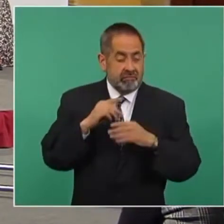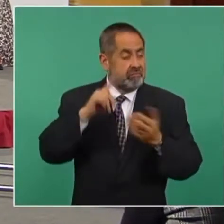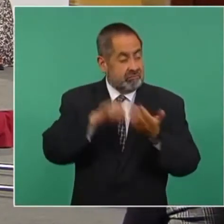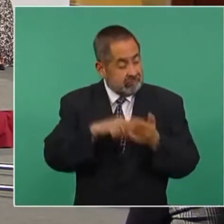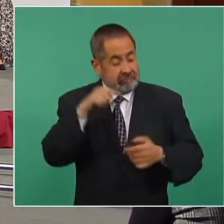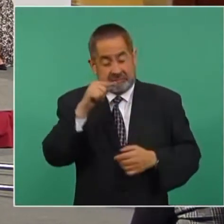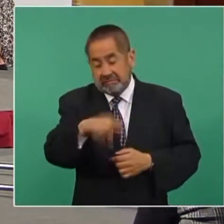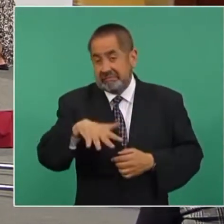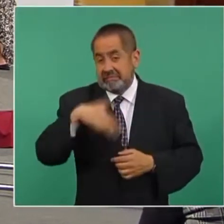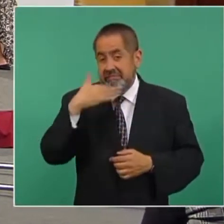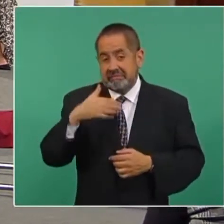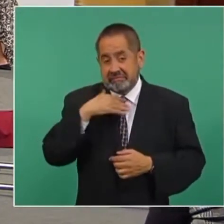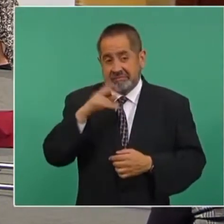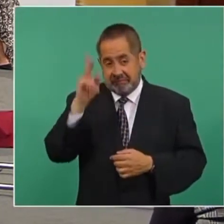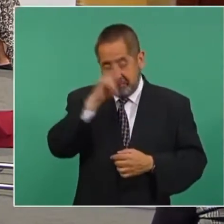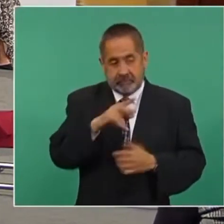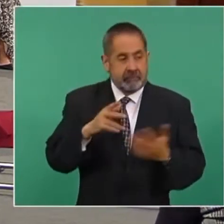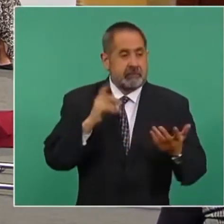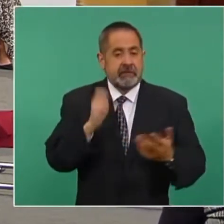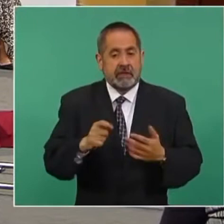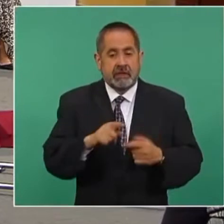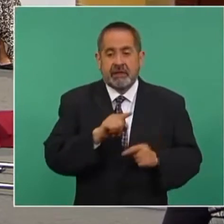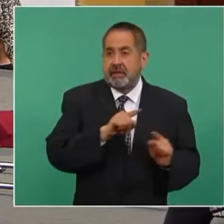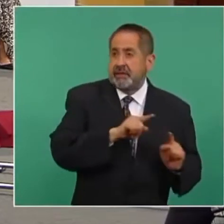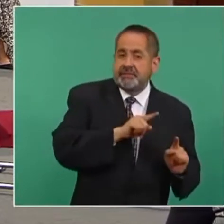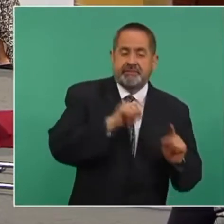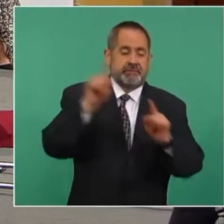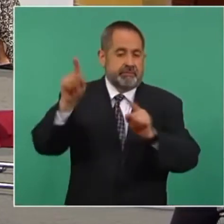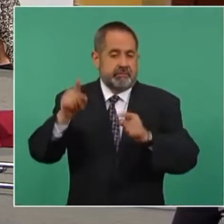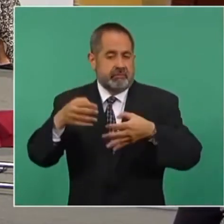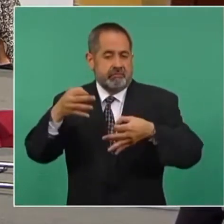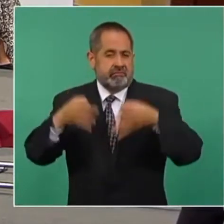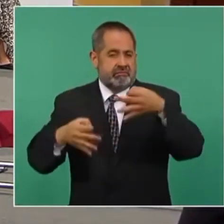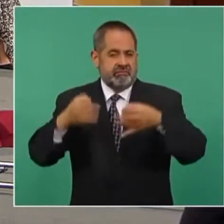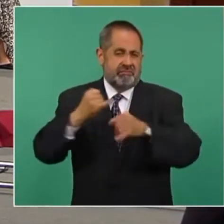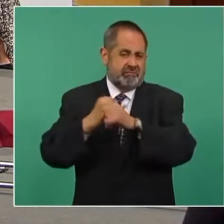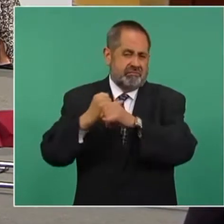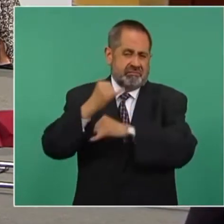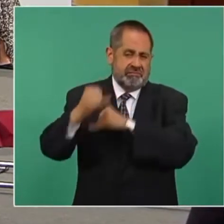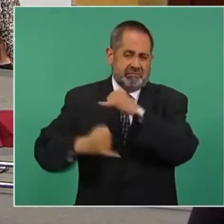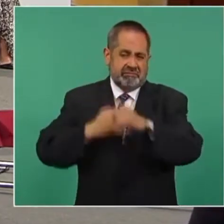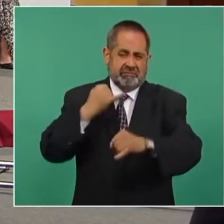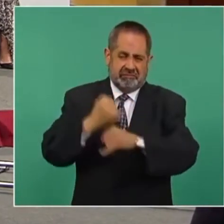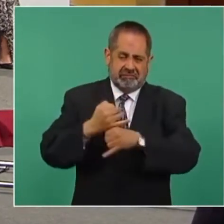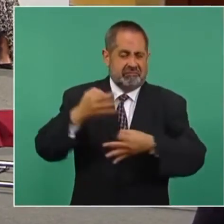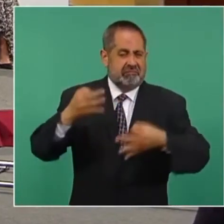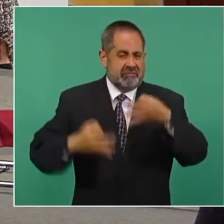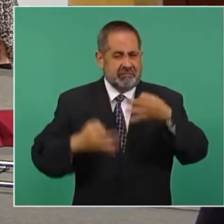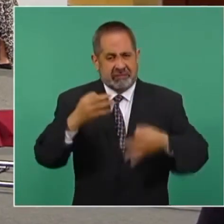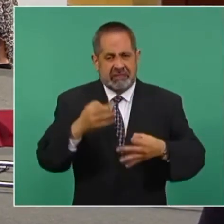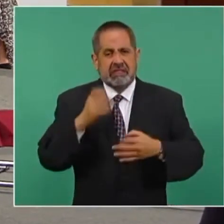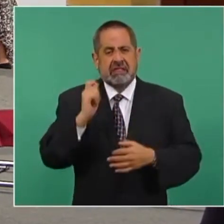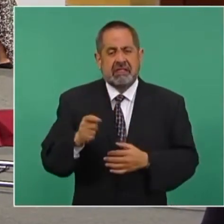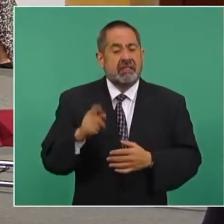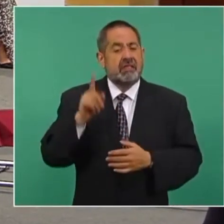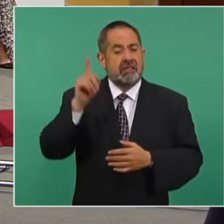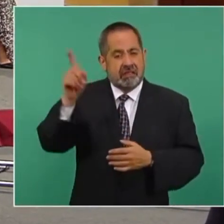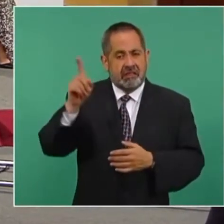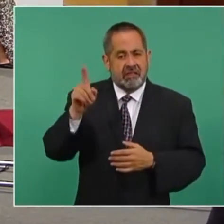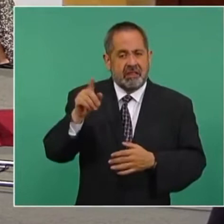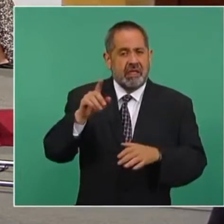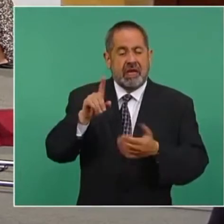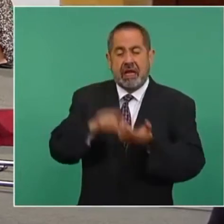implica ir a tribunales internacionales que están totalmente